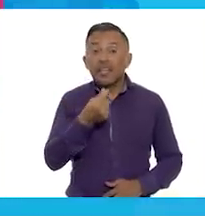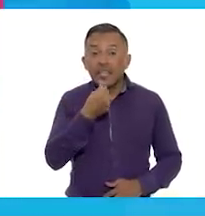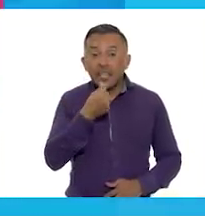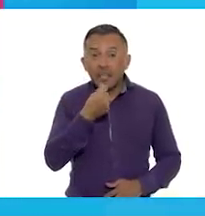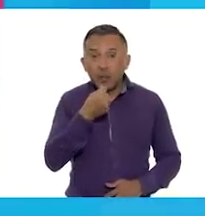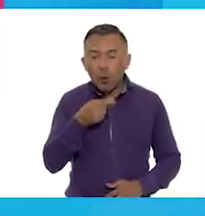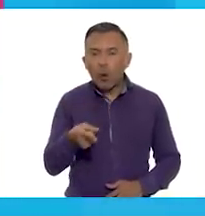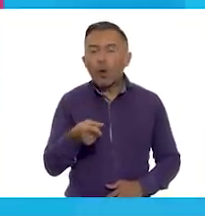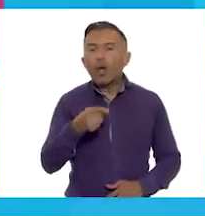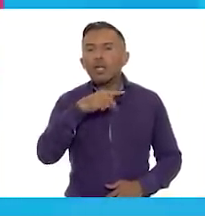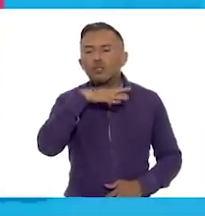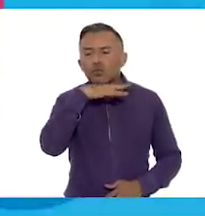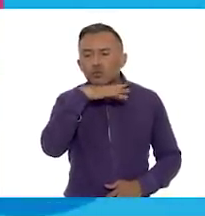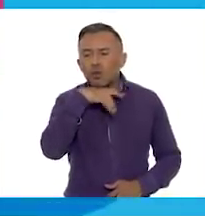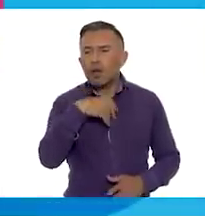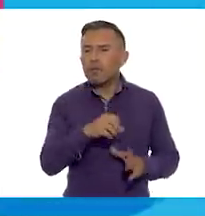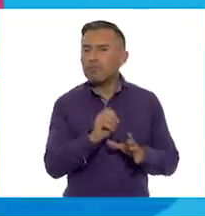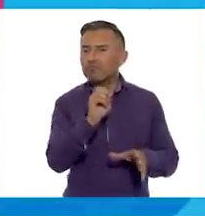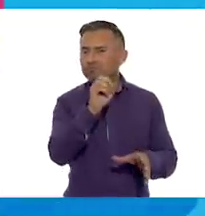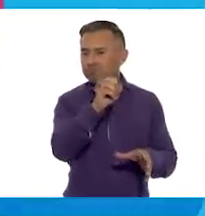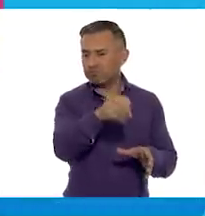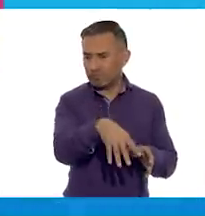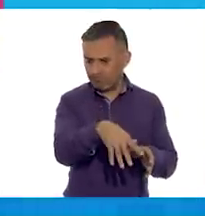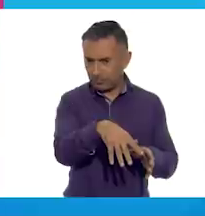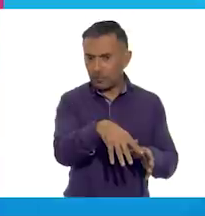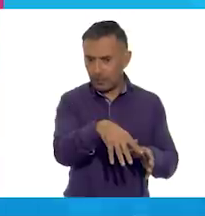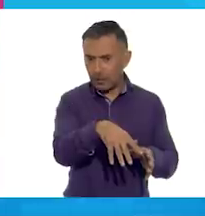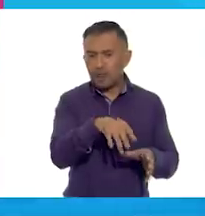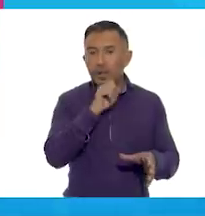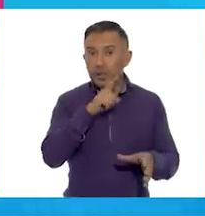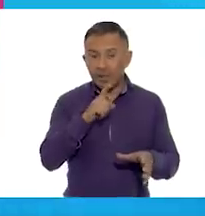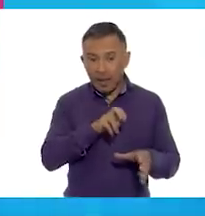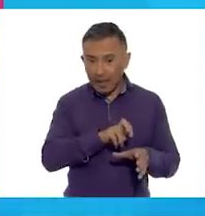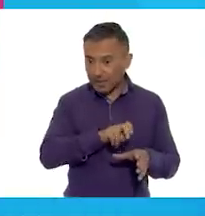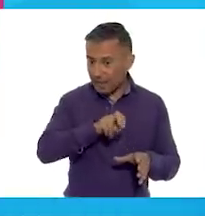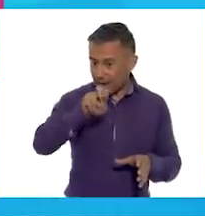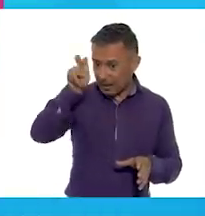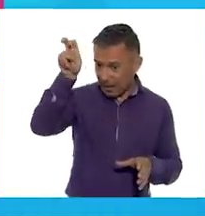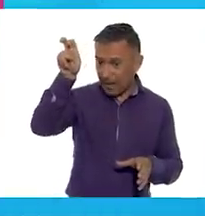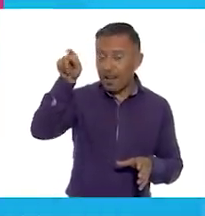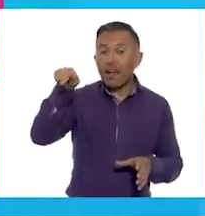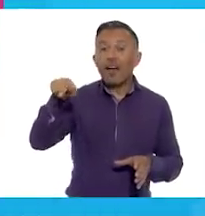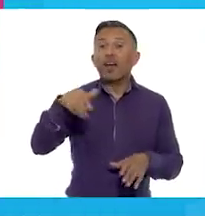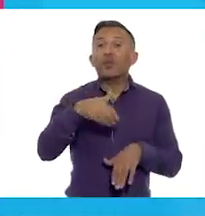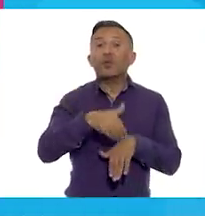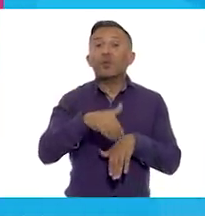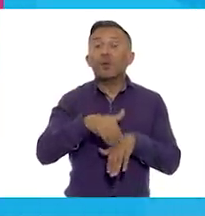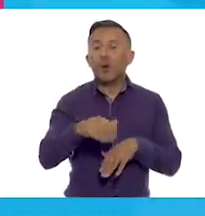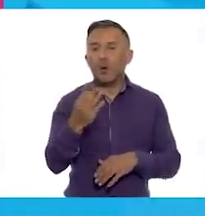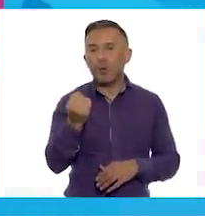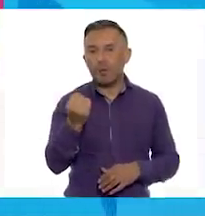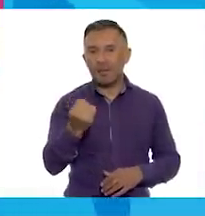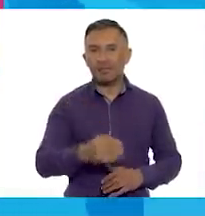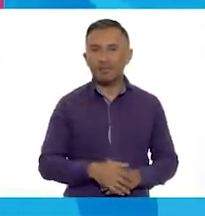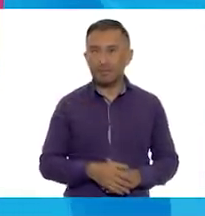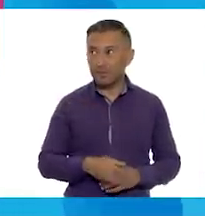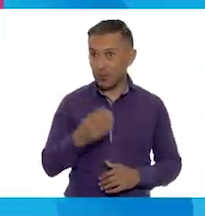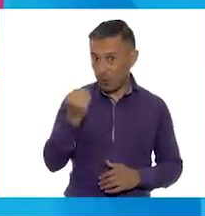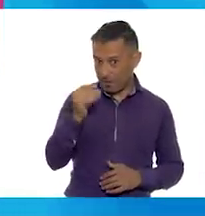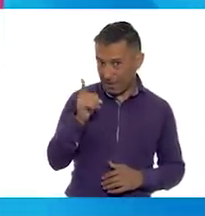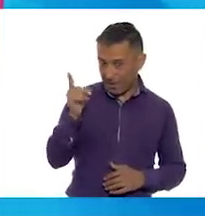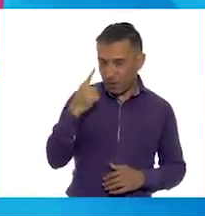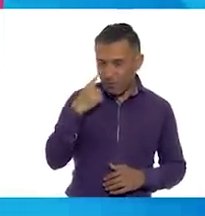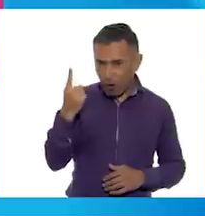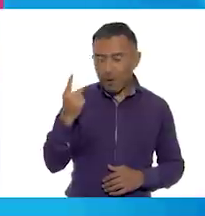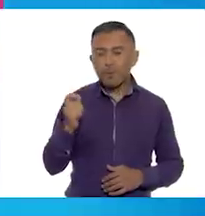basura en el bote correspondiente. Y también me tocó escalera. Y me lleva a la casilla 9. Ahí observamos que ahora